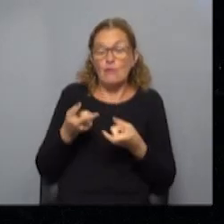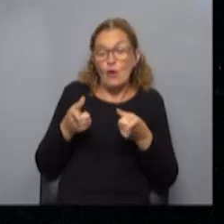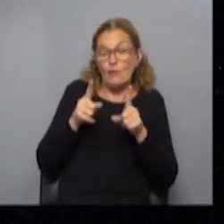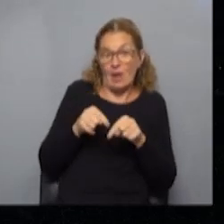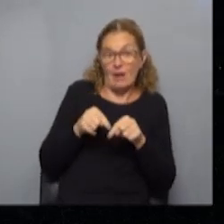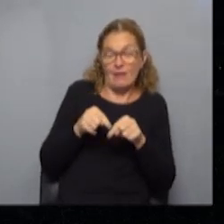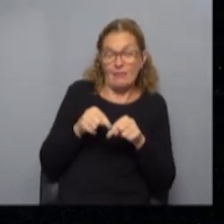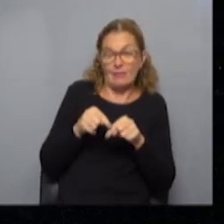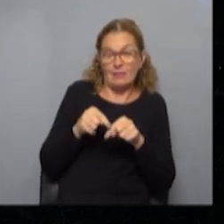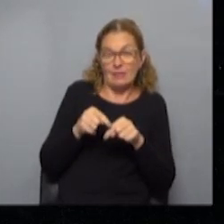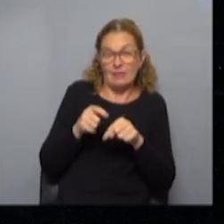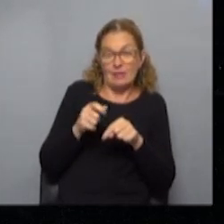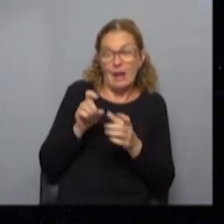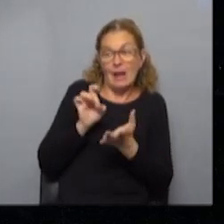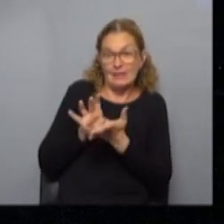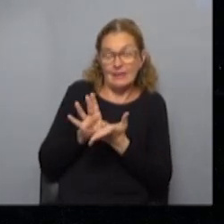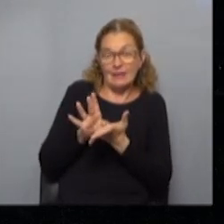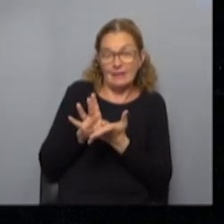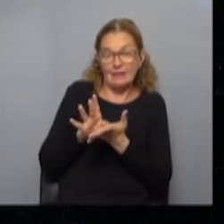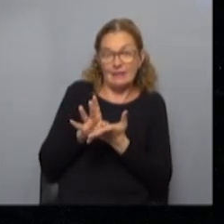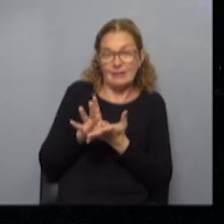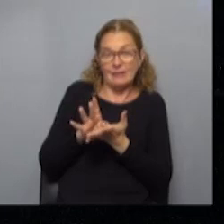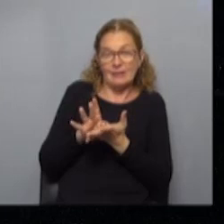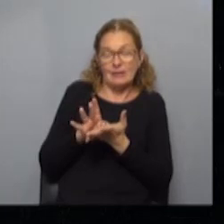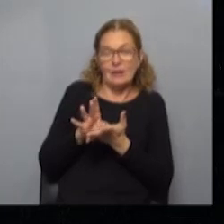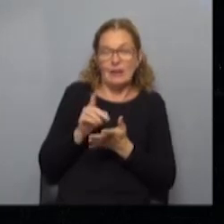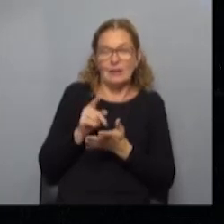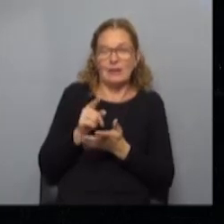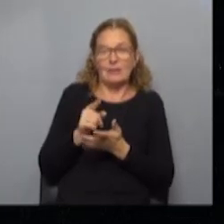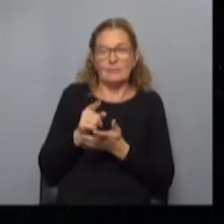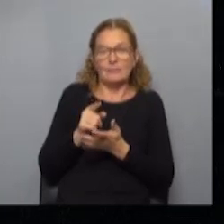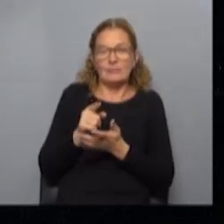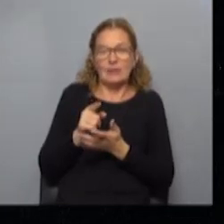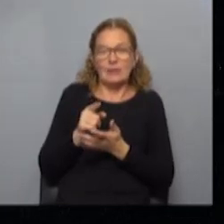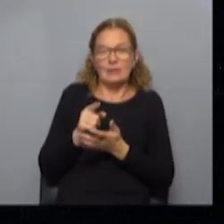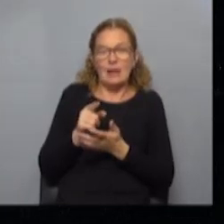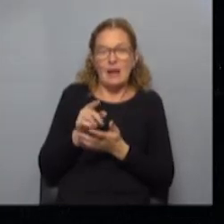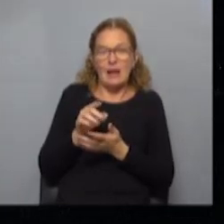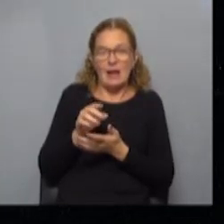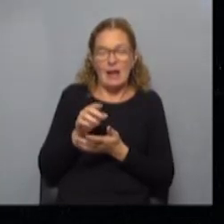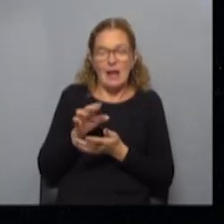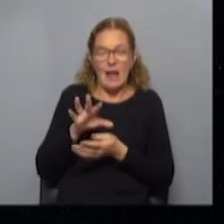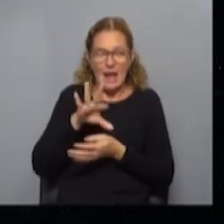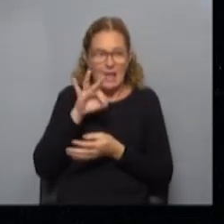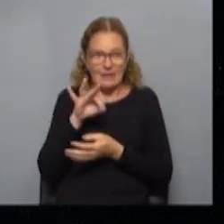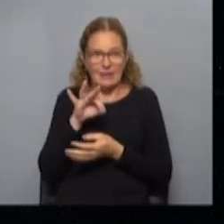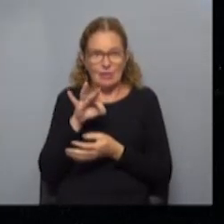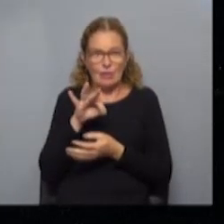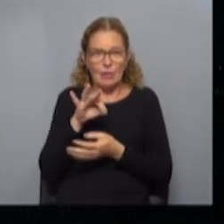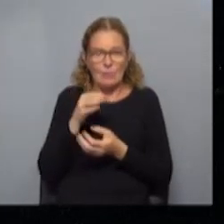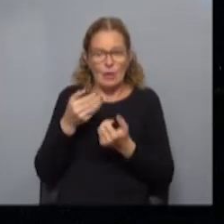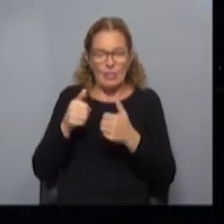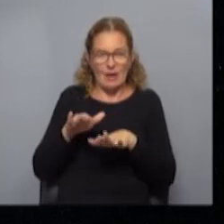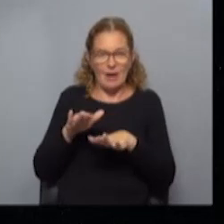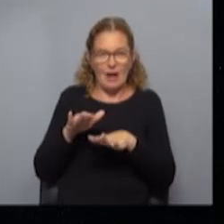se despiden en la disminución de los puestos de trabajo se ha optado por dejar